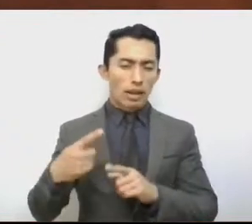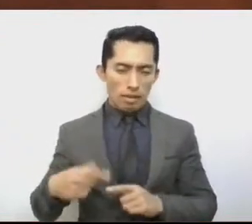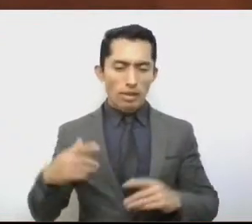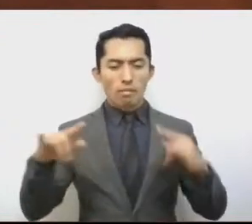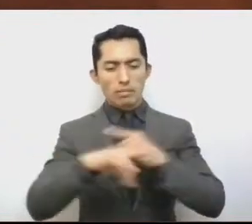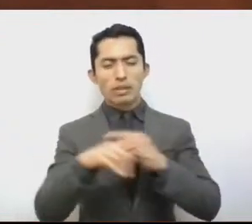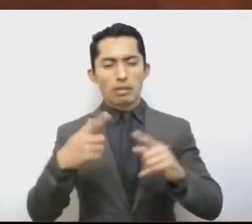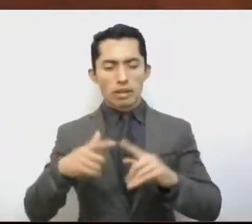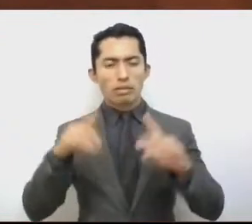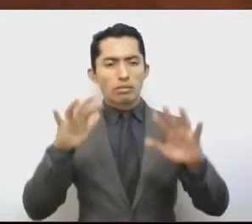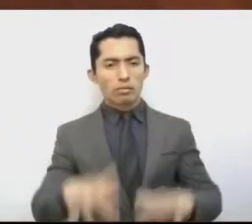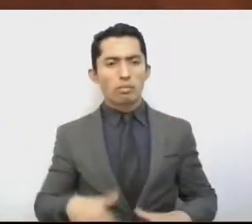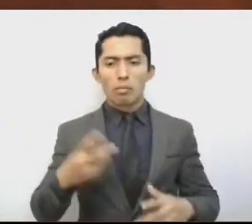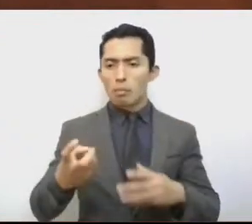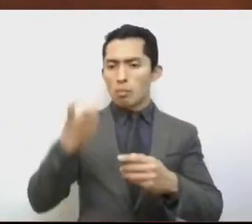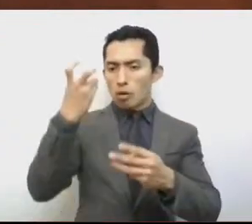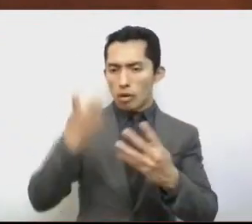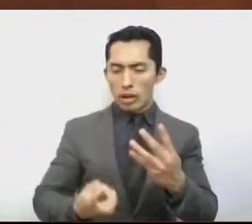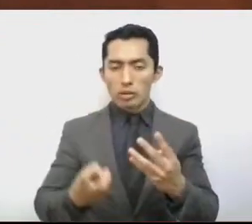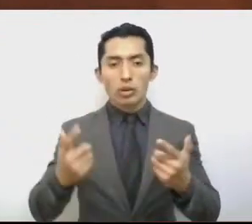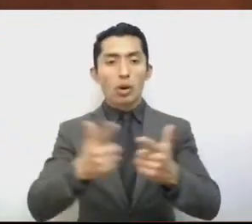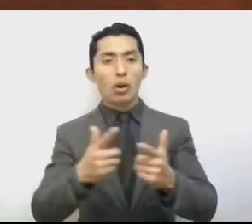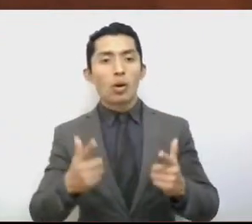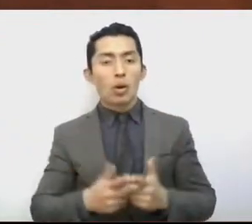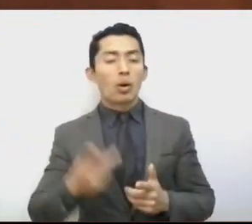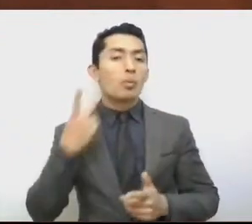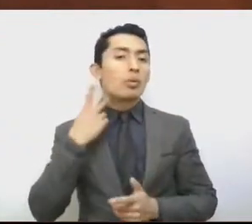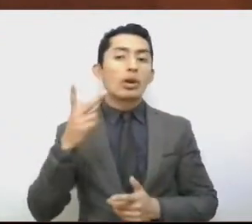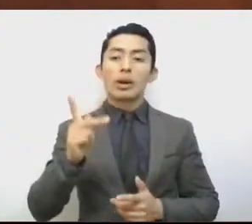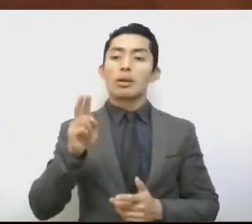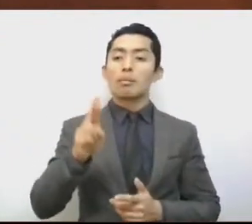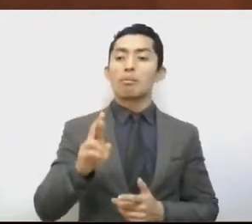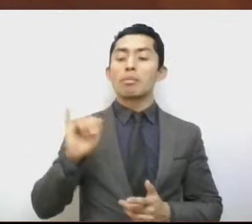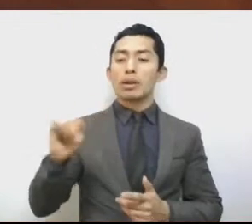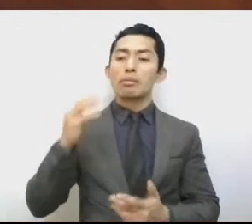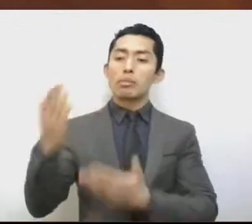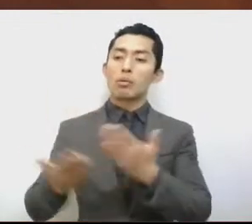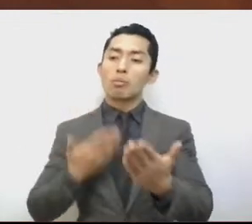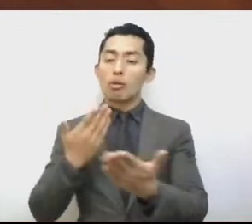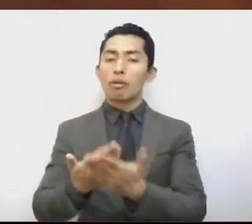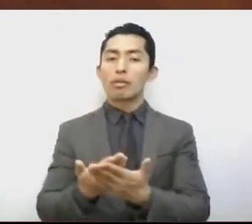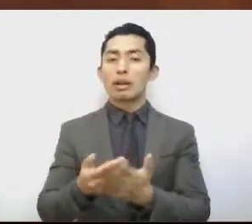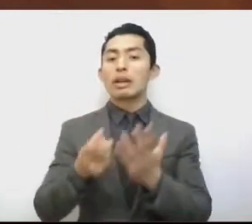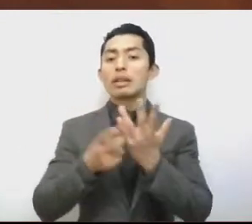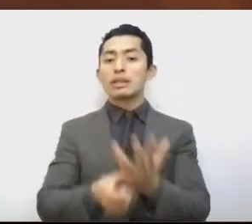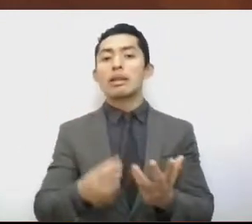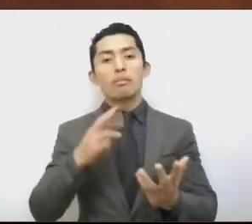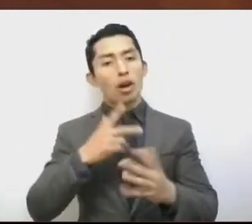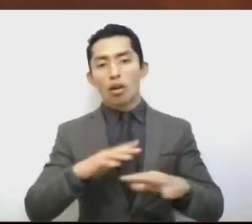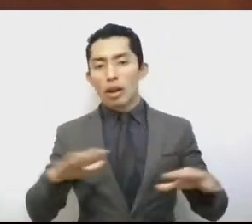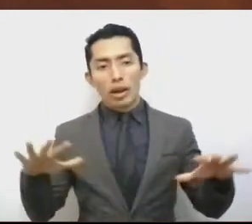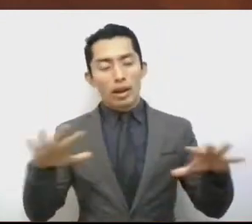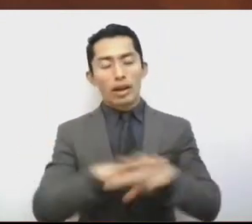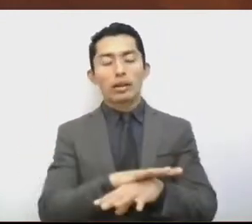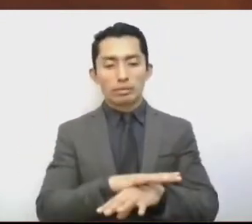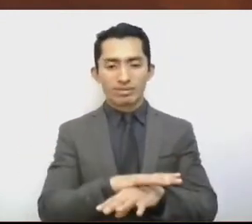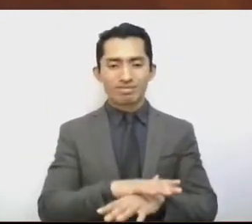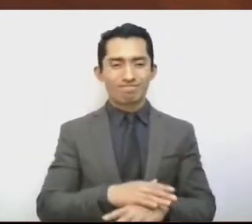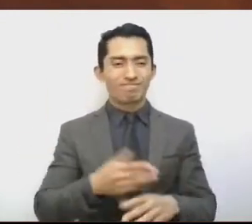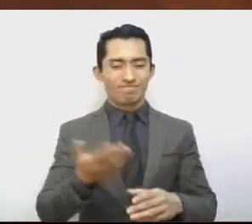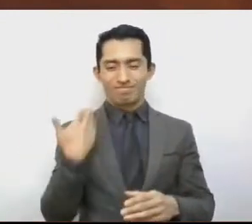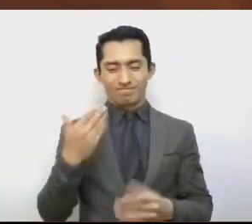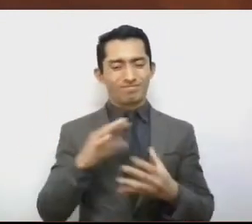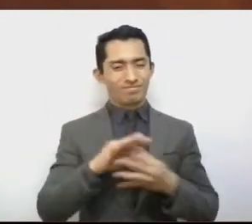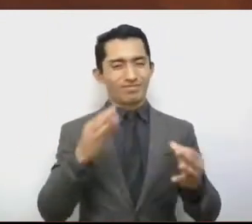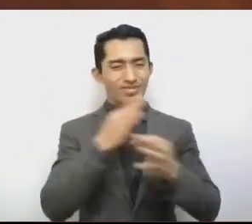Por esto, el PRI propone que se realice la modificación del punto de acuerdo,